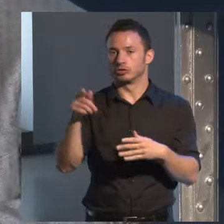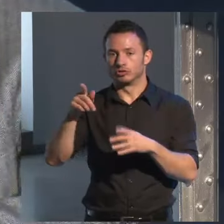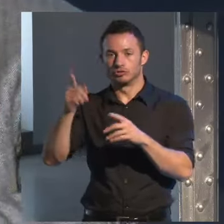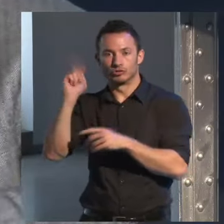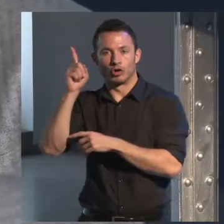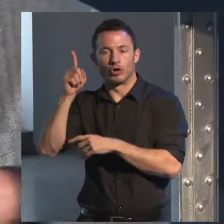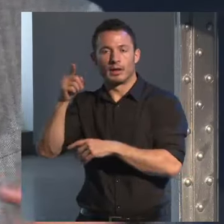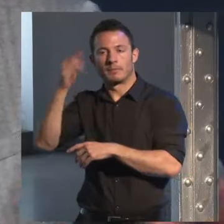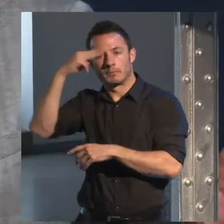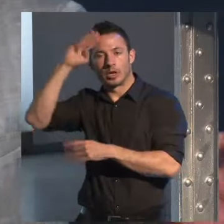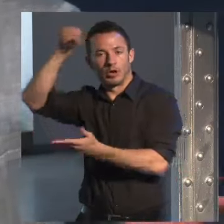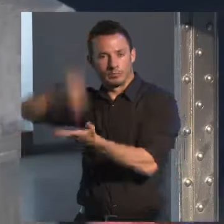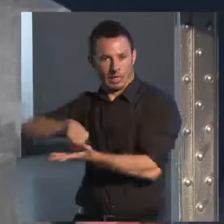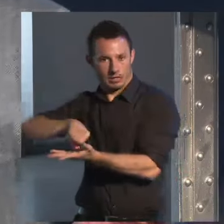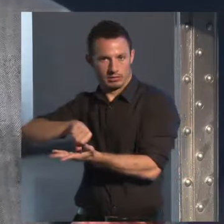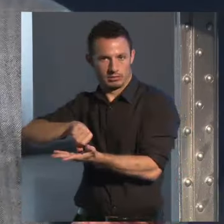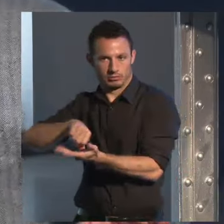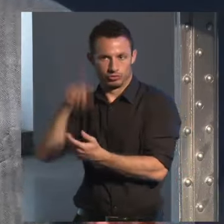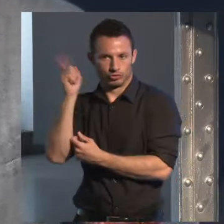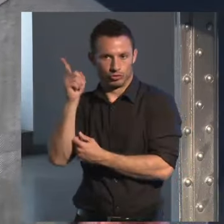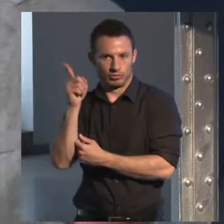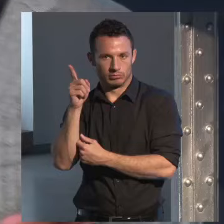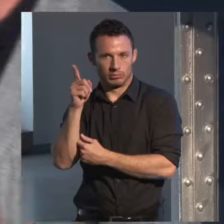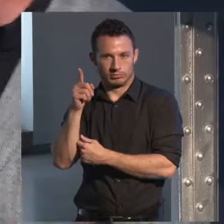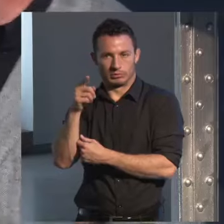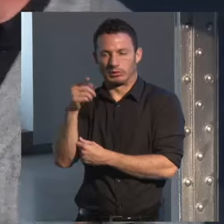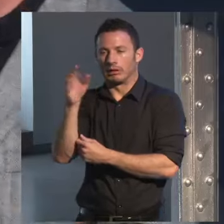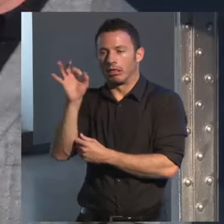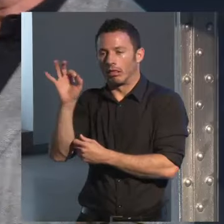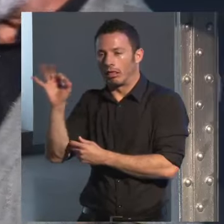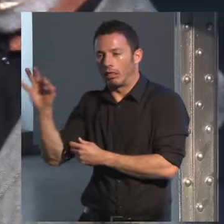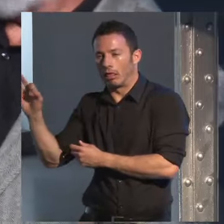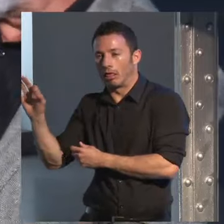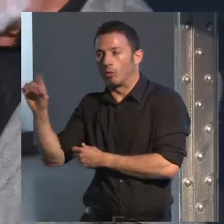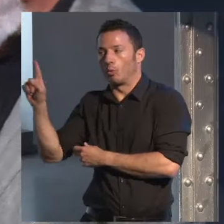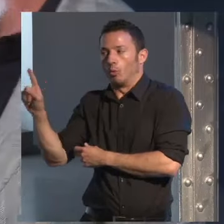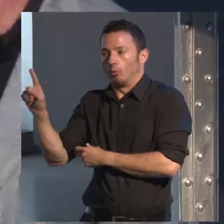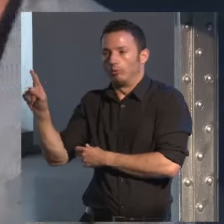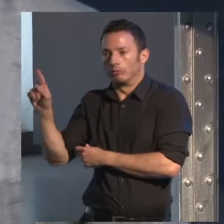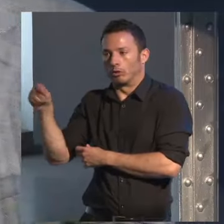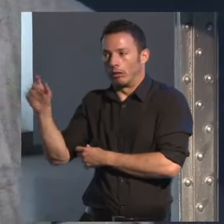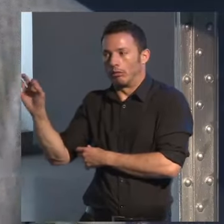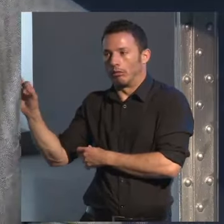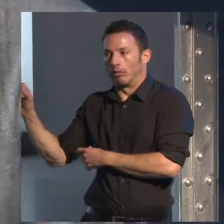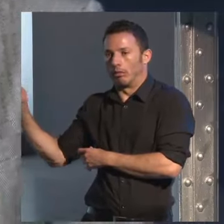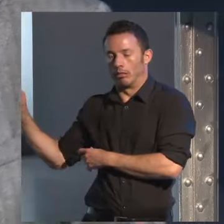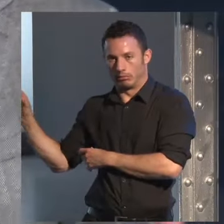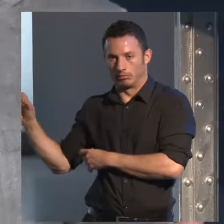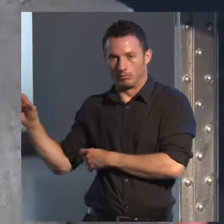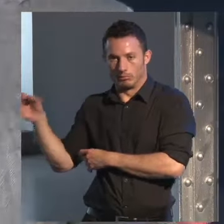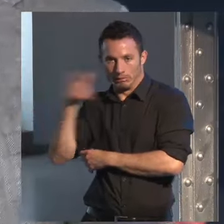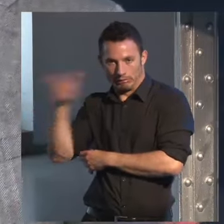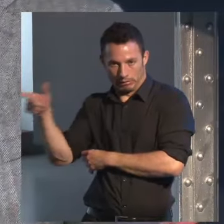y la fila de ceros era interminable para que apareciera un 1 por allá después de la coma pero muy lejos de la coma